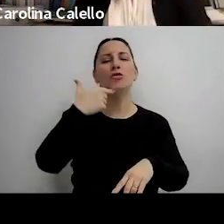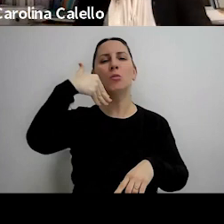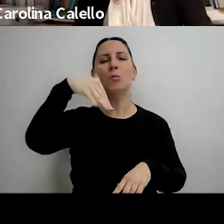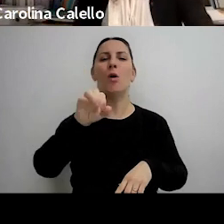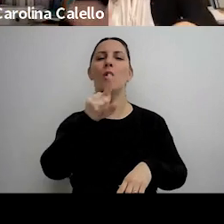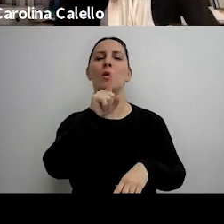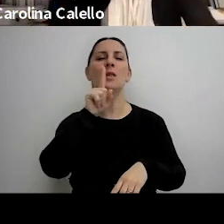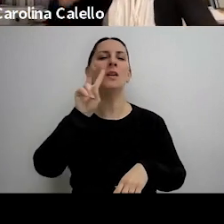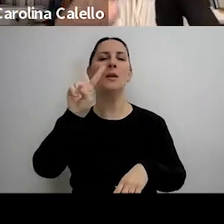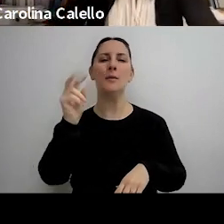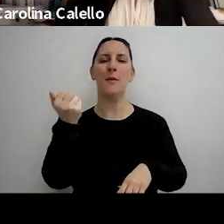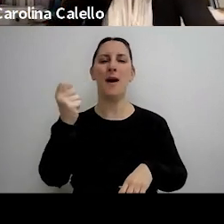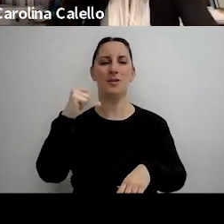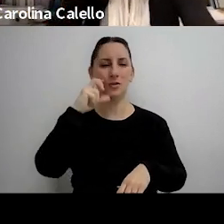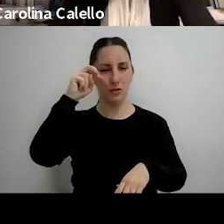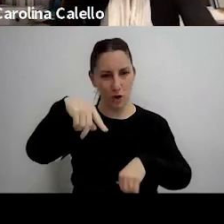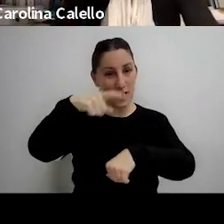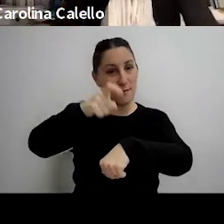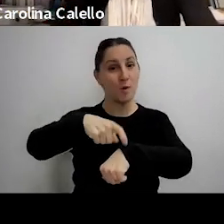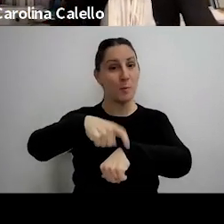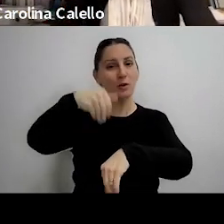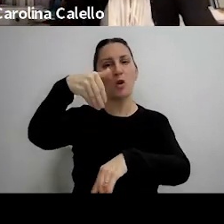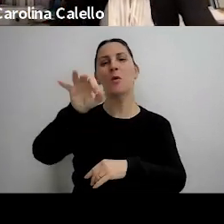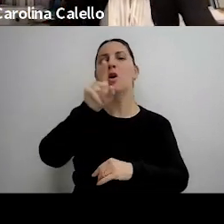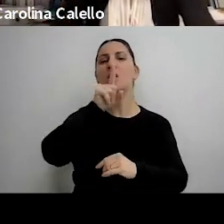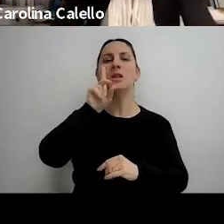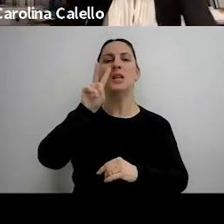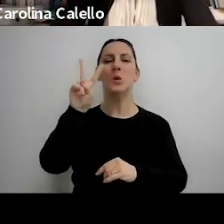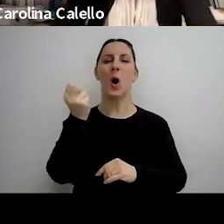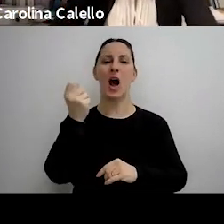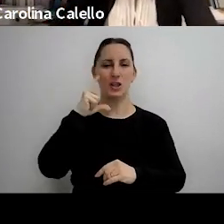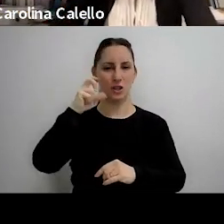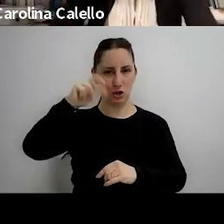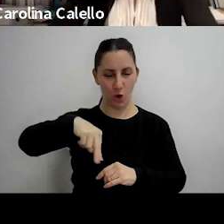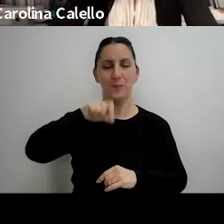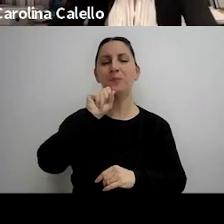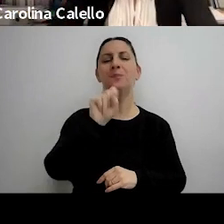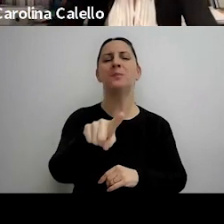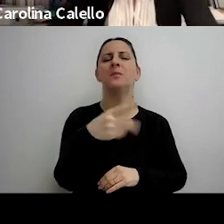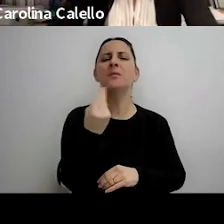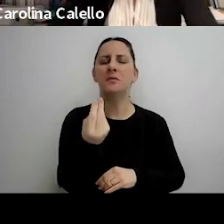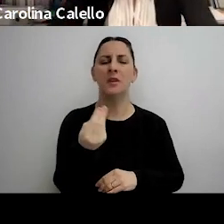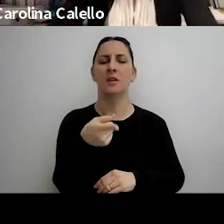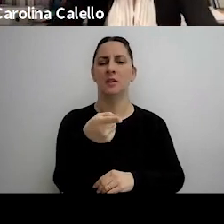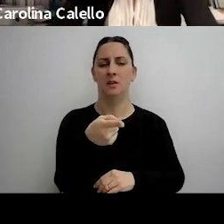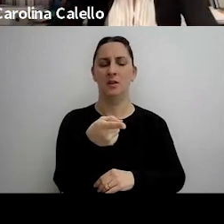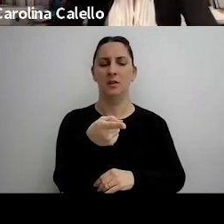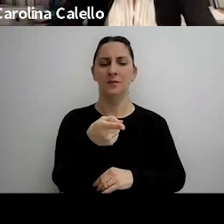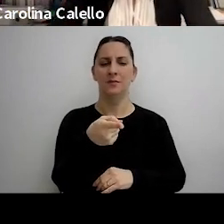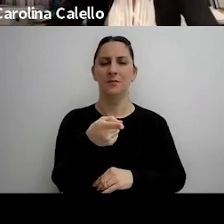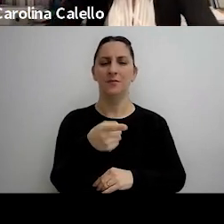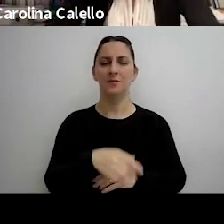y con el momento de la motivación la motivación lo lo